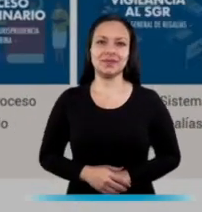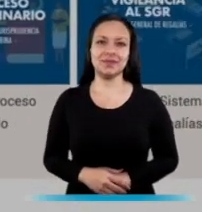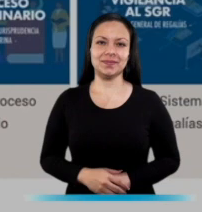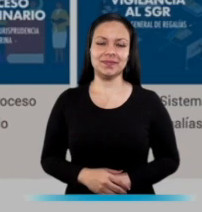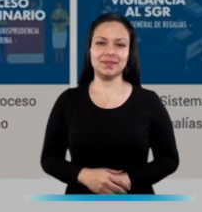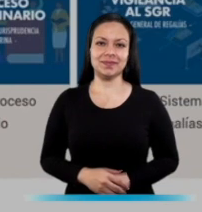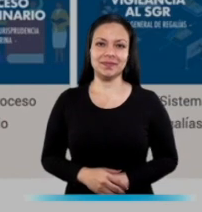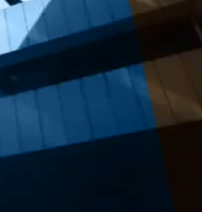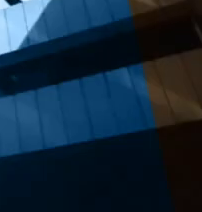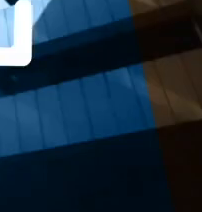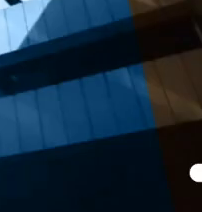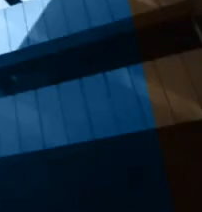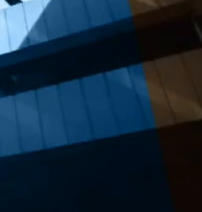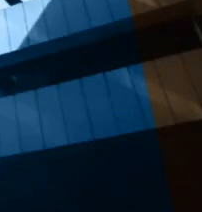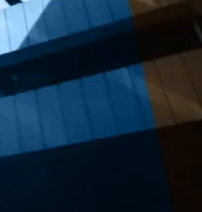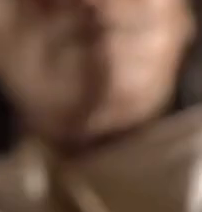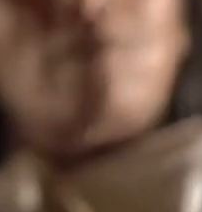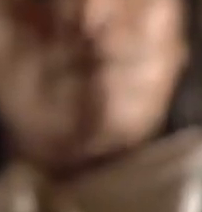.gov.co.